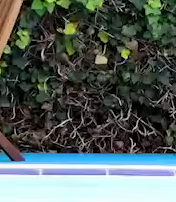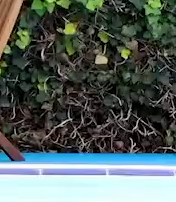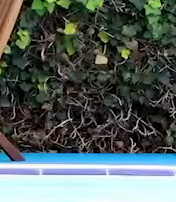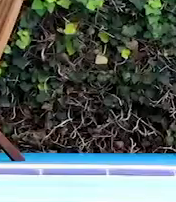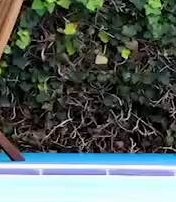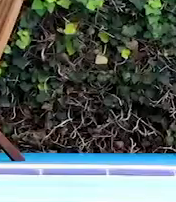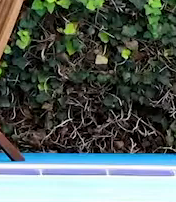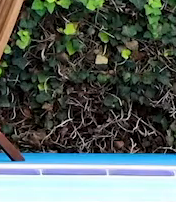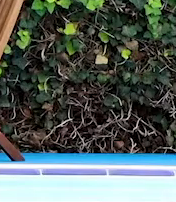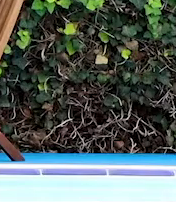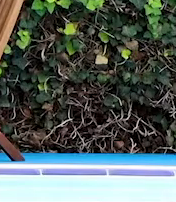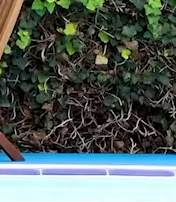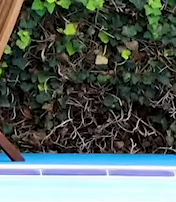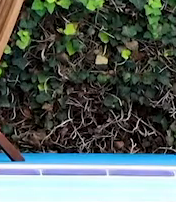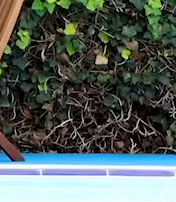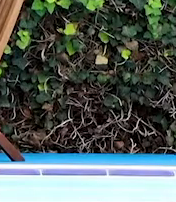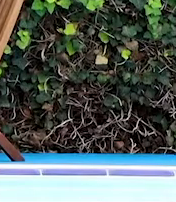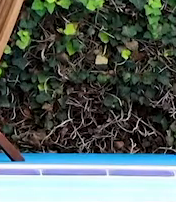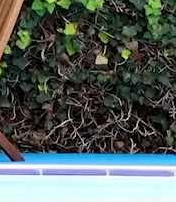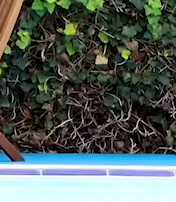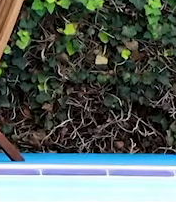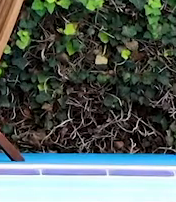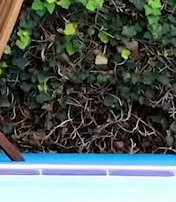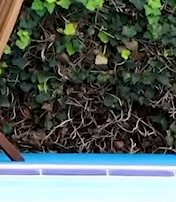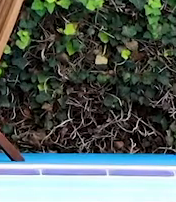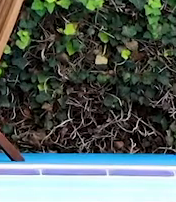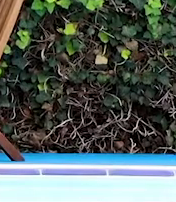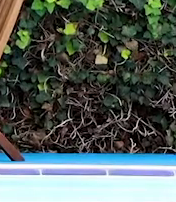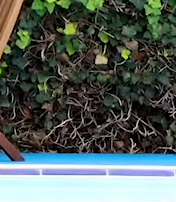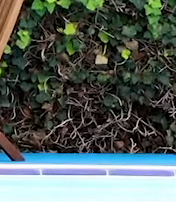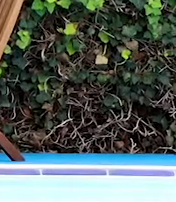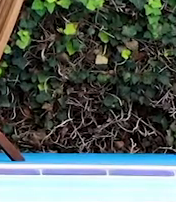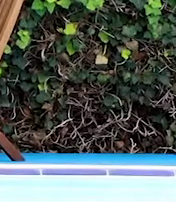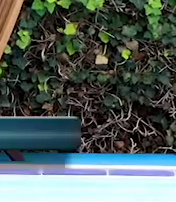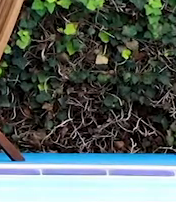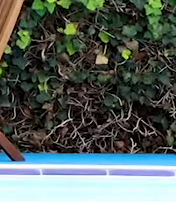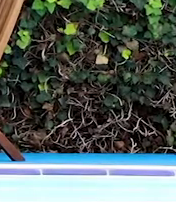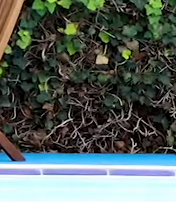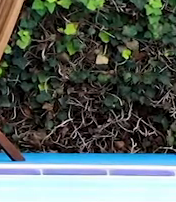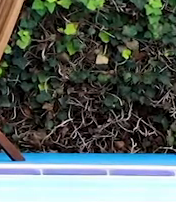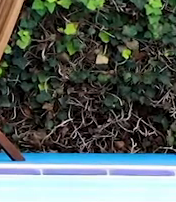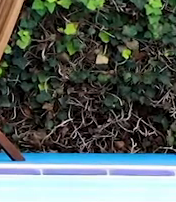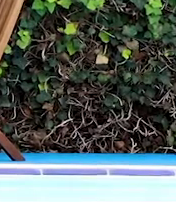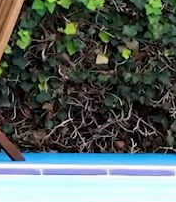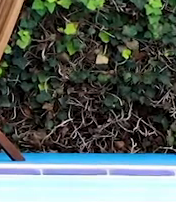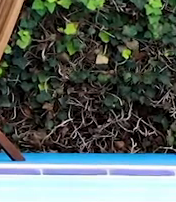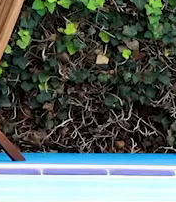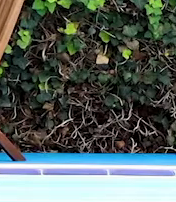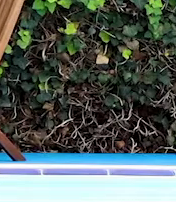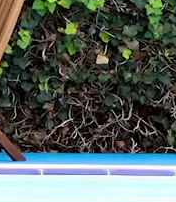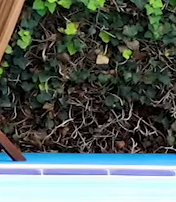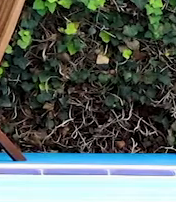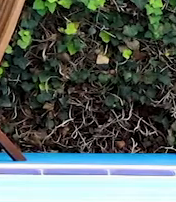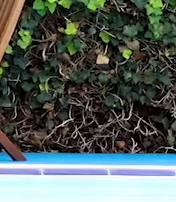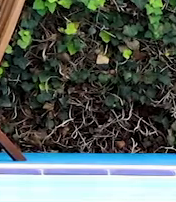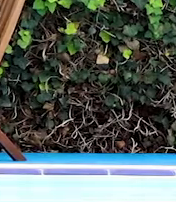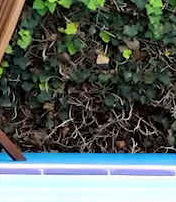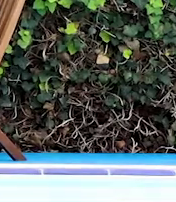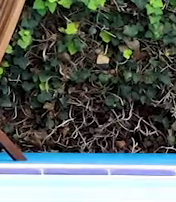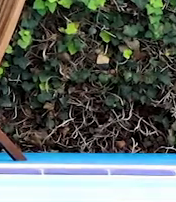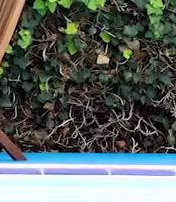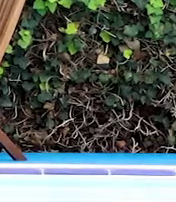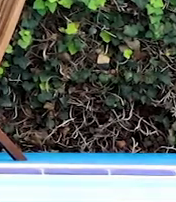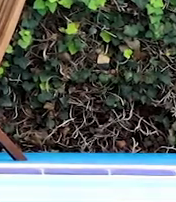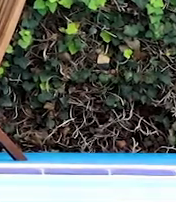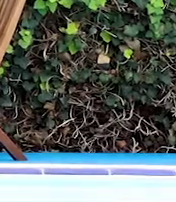Ahora lo que vamos a trabajar es la parte lateral de nuestro abdomen. Nos vamos a sentar, ya sea en una silla, en un